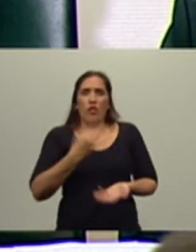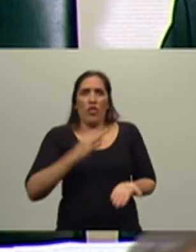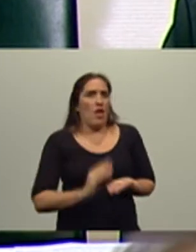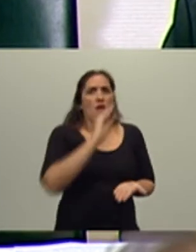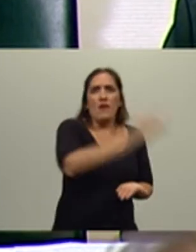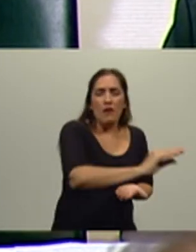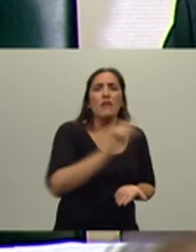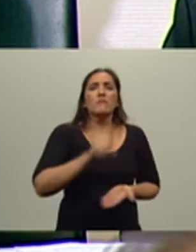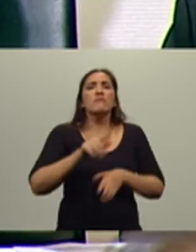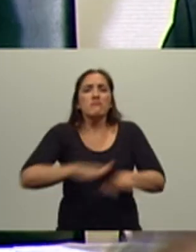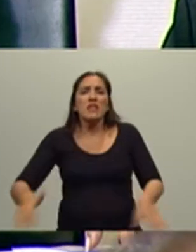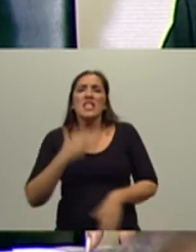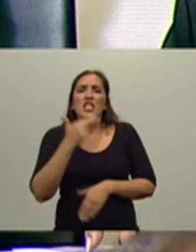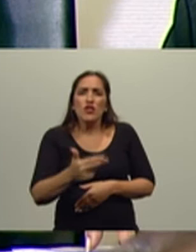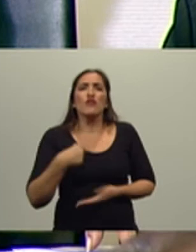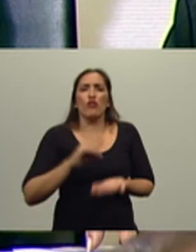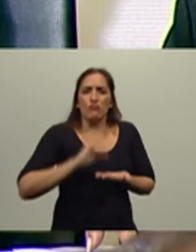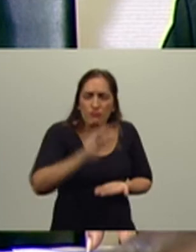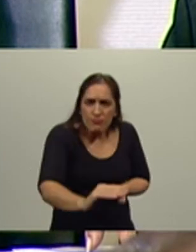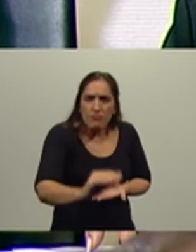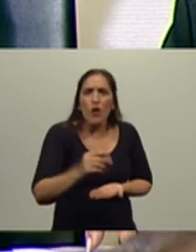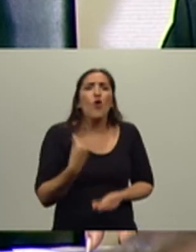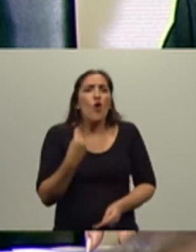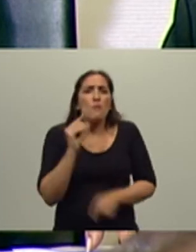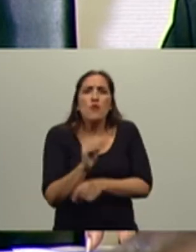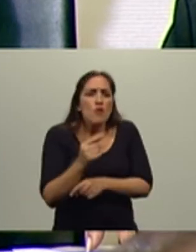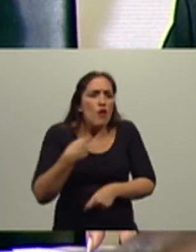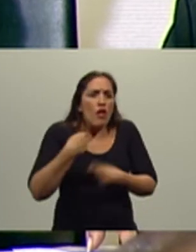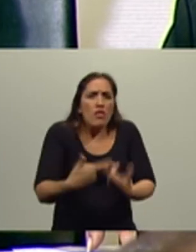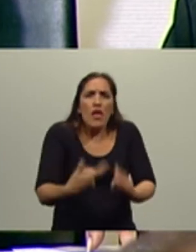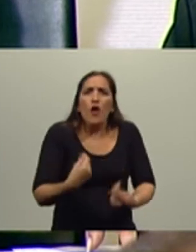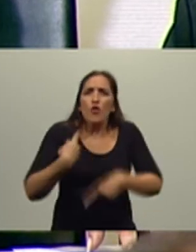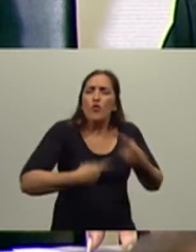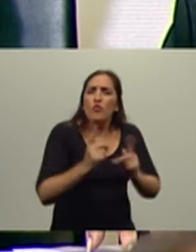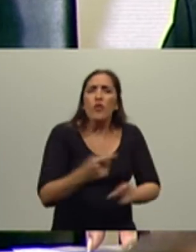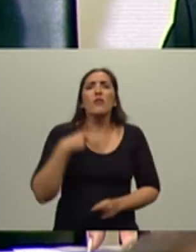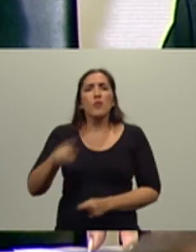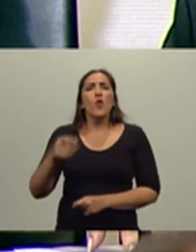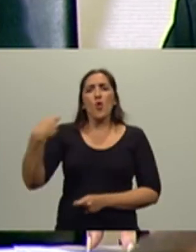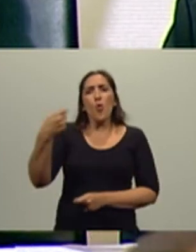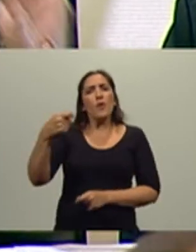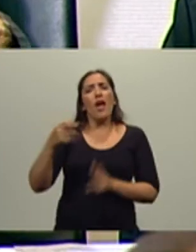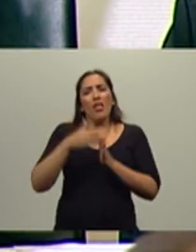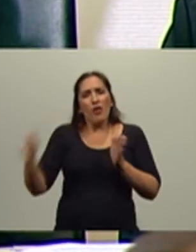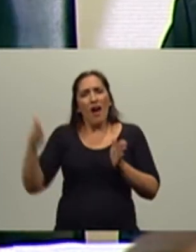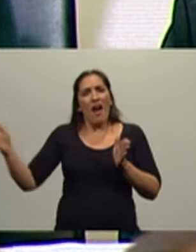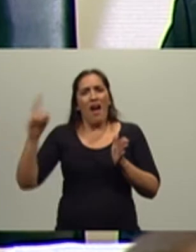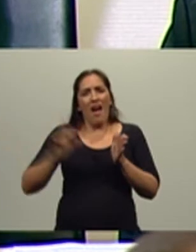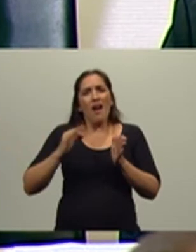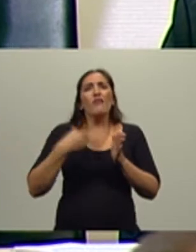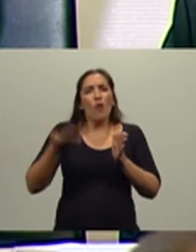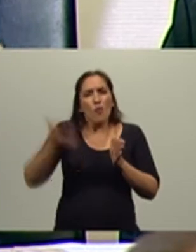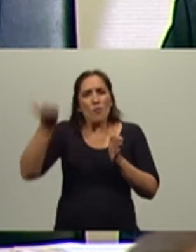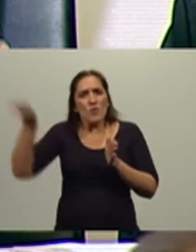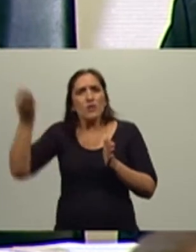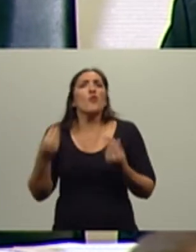Asignación Universal por Hijo? ¿Cómo hacemos para mantener la movilidad jubilatoria? ¿Cómo hacemos para permitir también